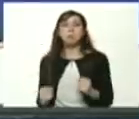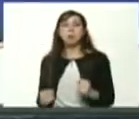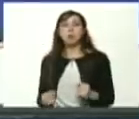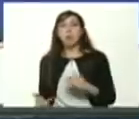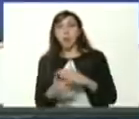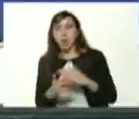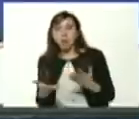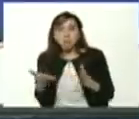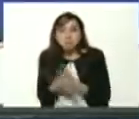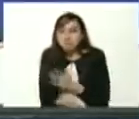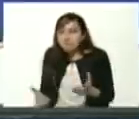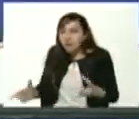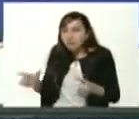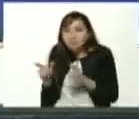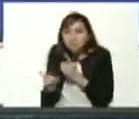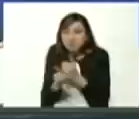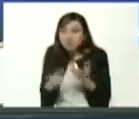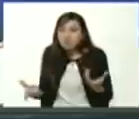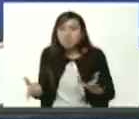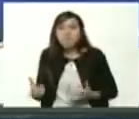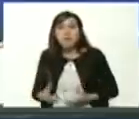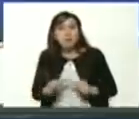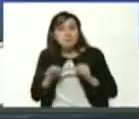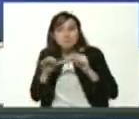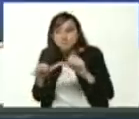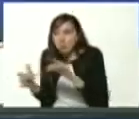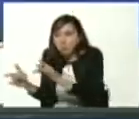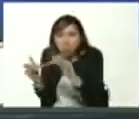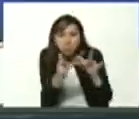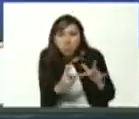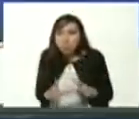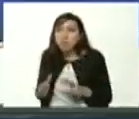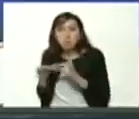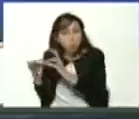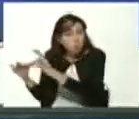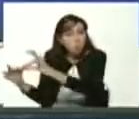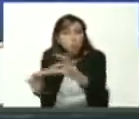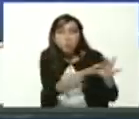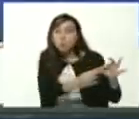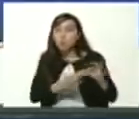sociales a través de las redes sociales mantenerse articulado unido